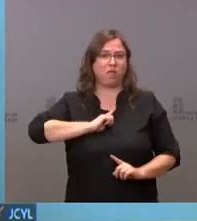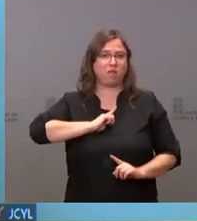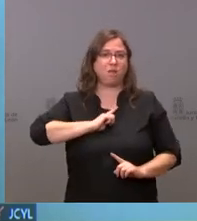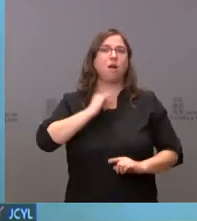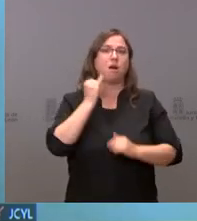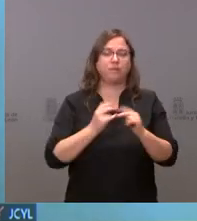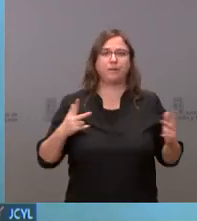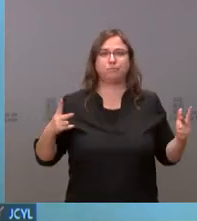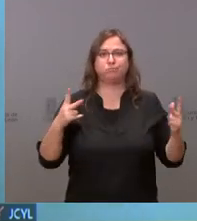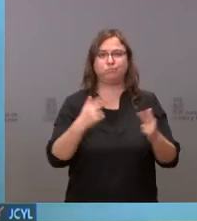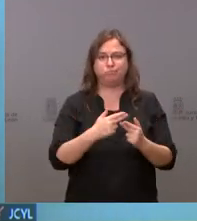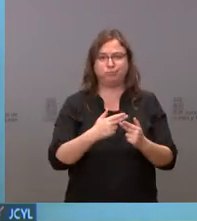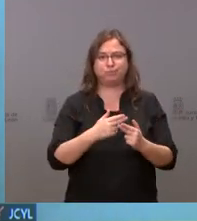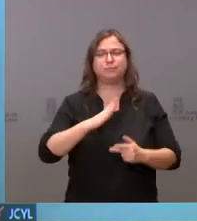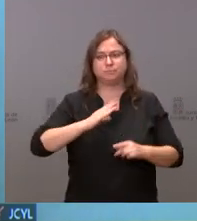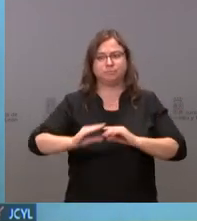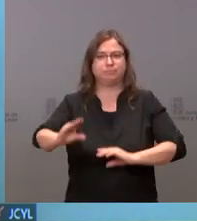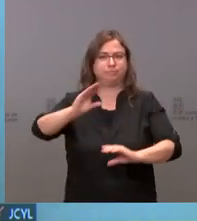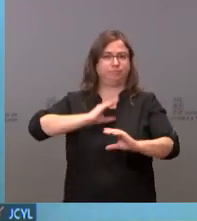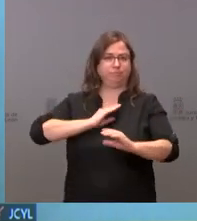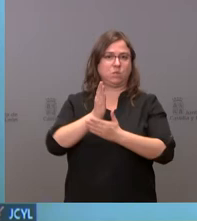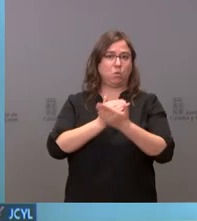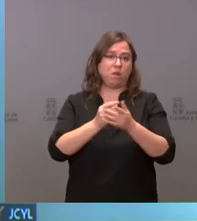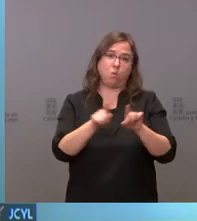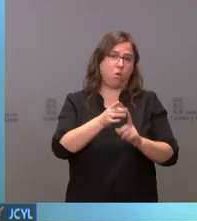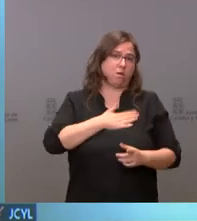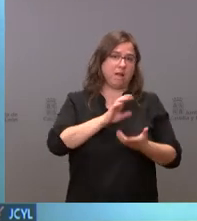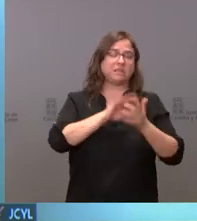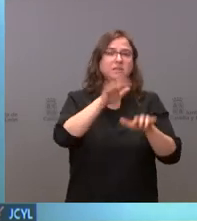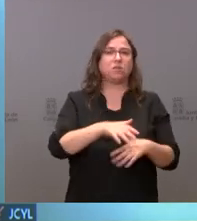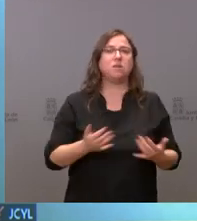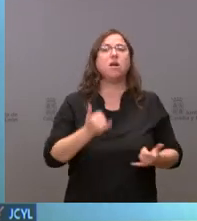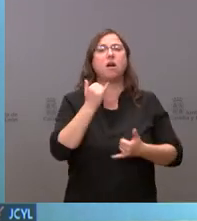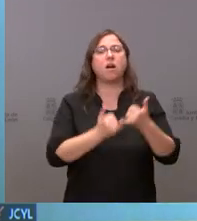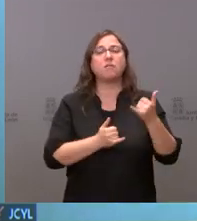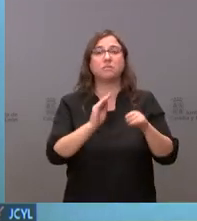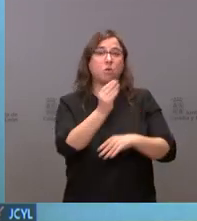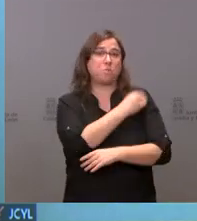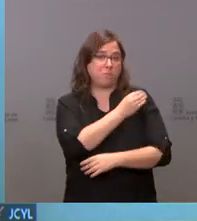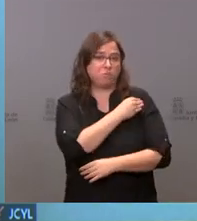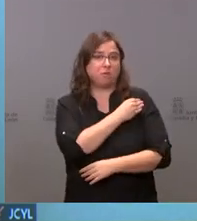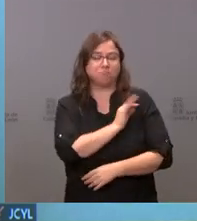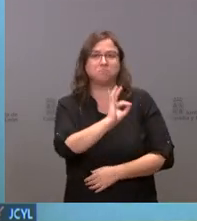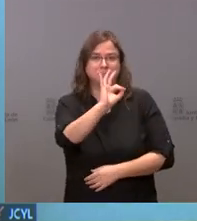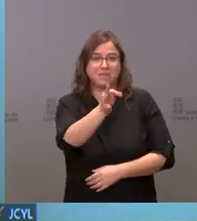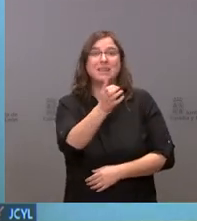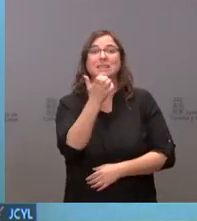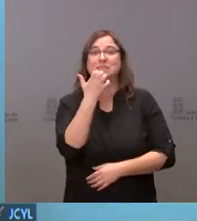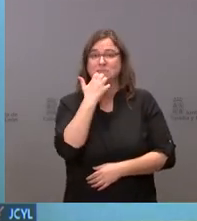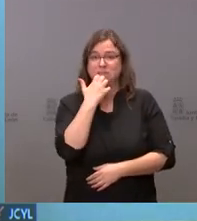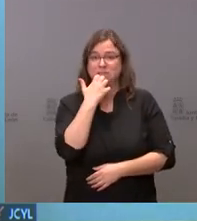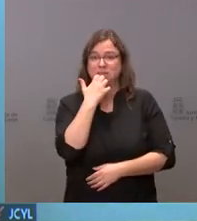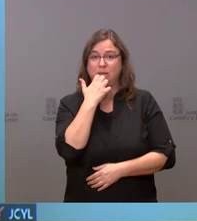de las transferencias reducidas hacia las comunidades autónomas y también hacia Castilla y León en definitiva ante su pregunta es verdad que de no haber sido